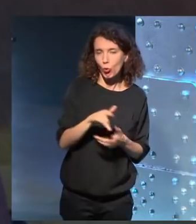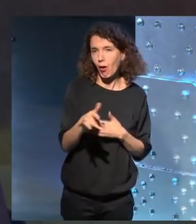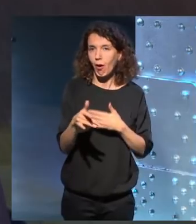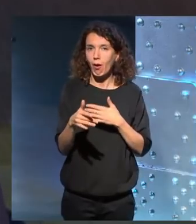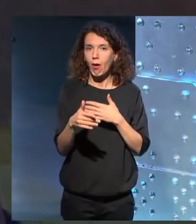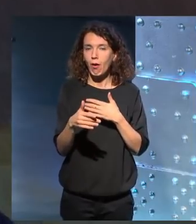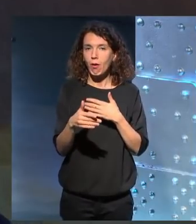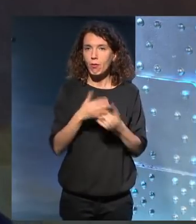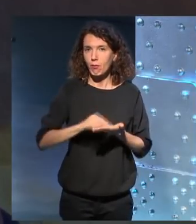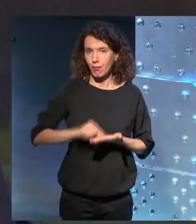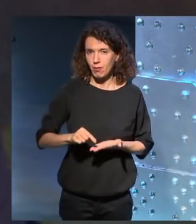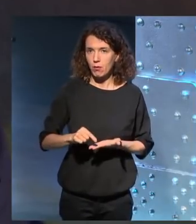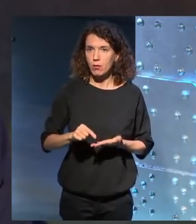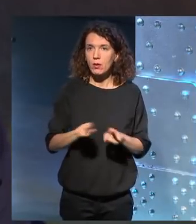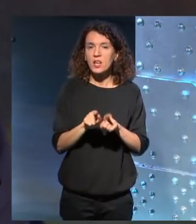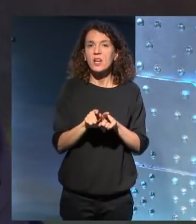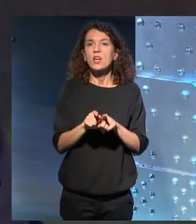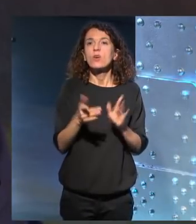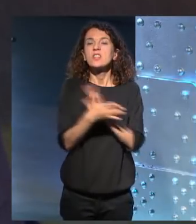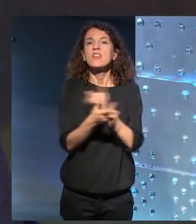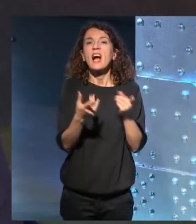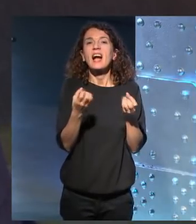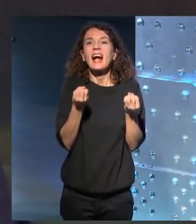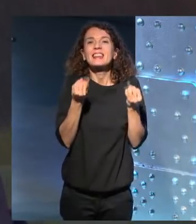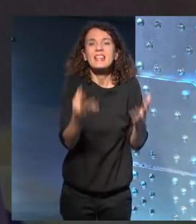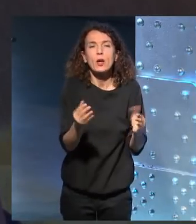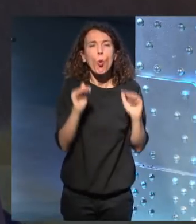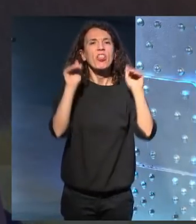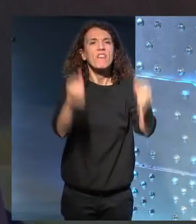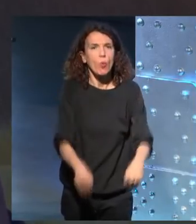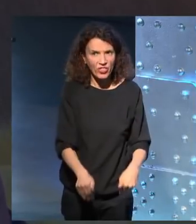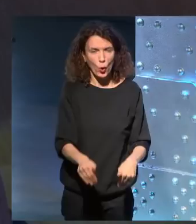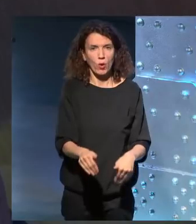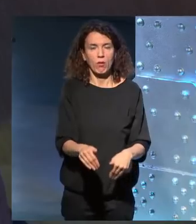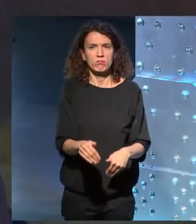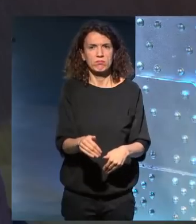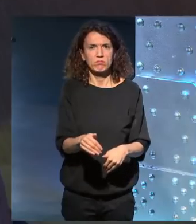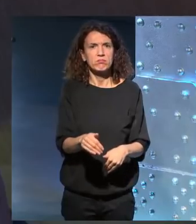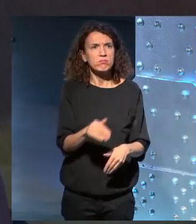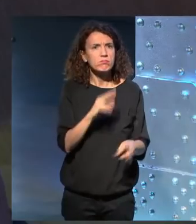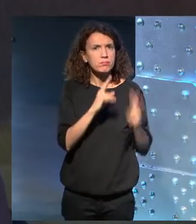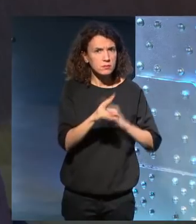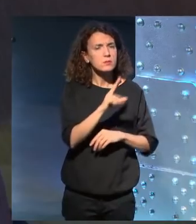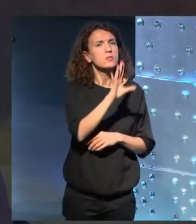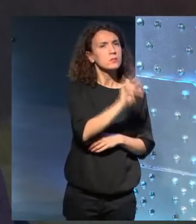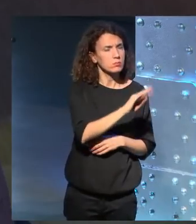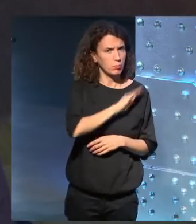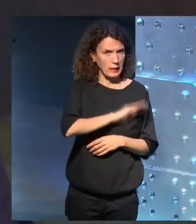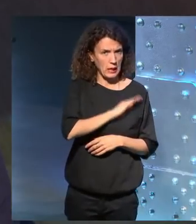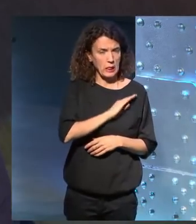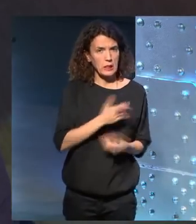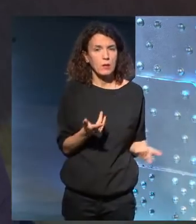escritor, se llama la devaluación de la cantidad. Sí, eso lo he sufrido bastante,